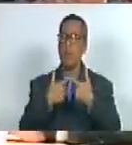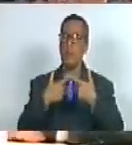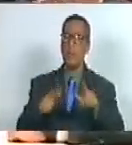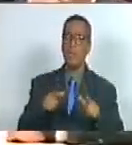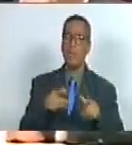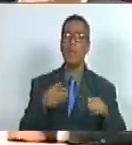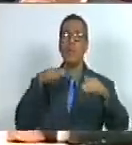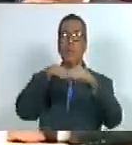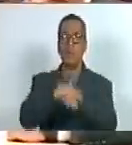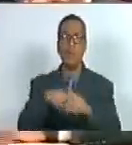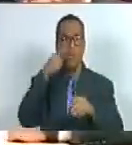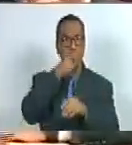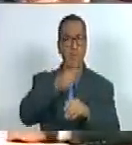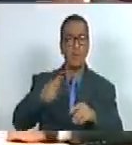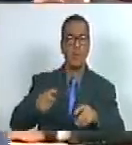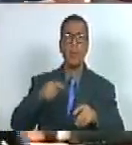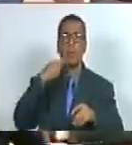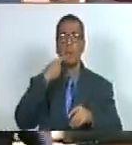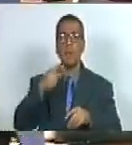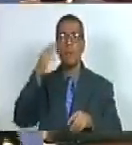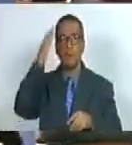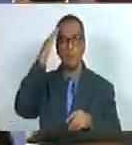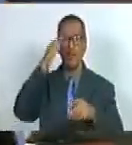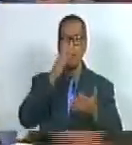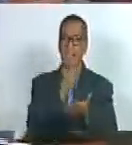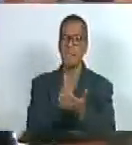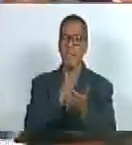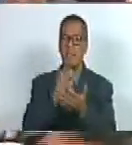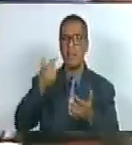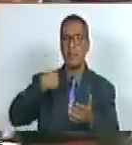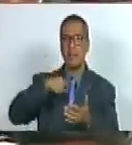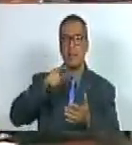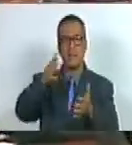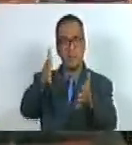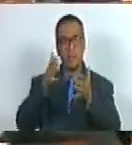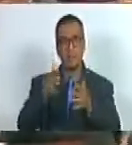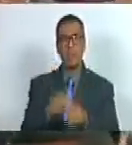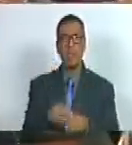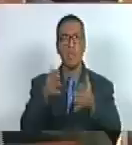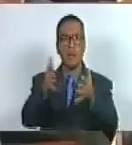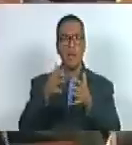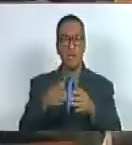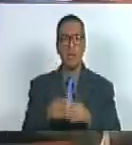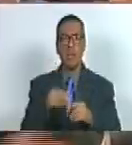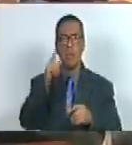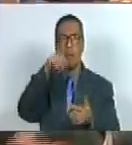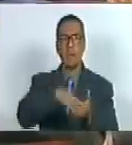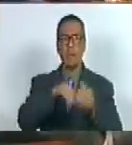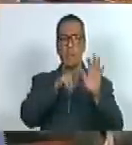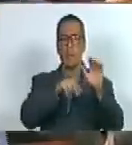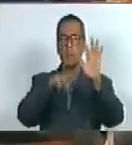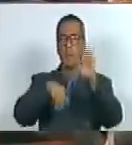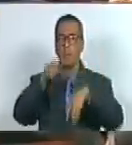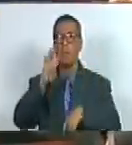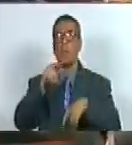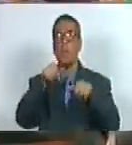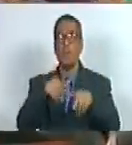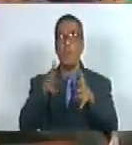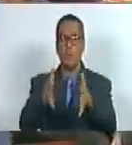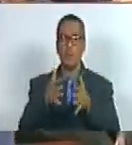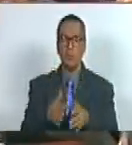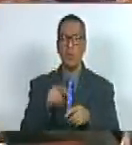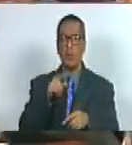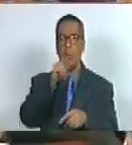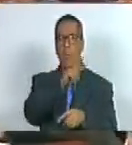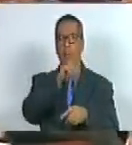incorporamos al pueblo activamente esa guerra siempre la tenemos ganada la ganamos en el siglo XIX y la estamos ganando